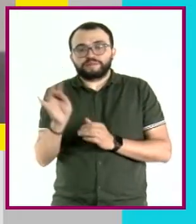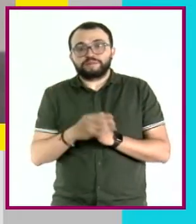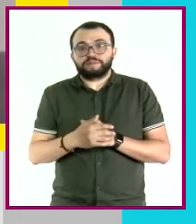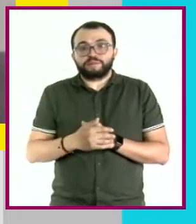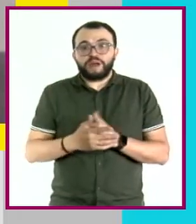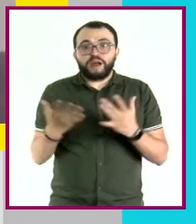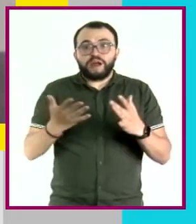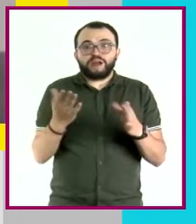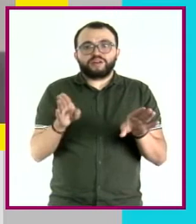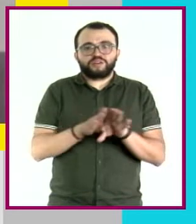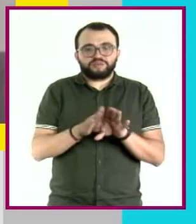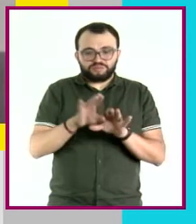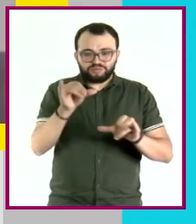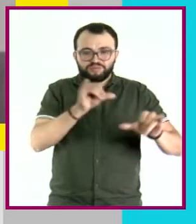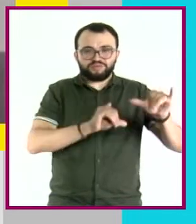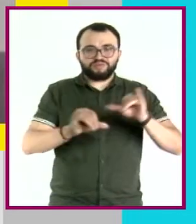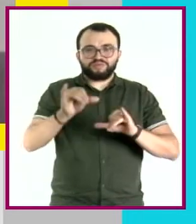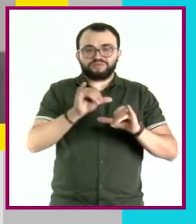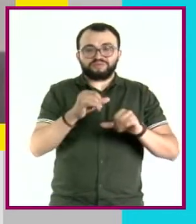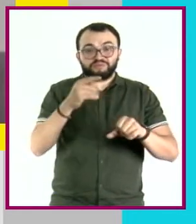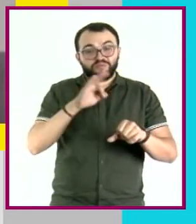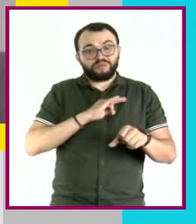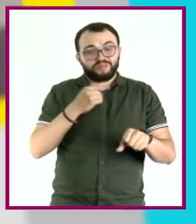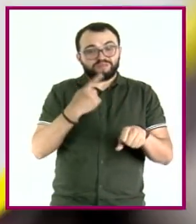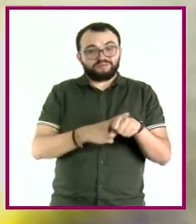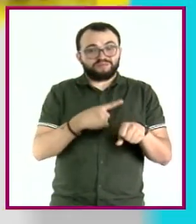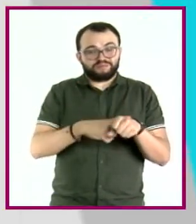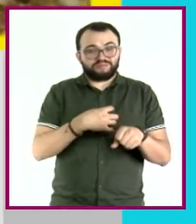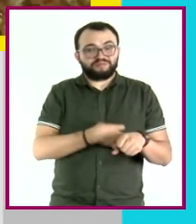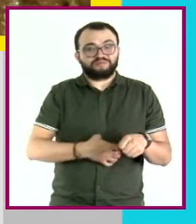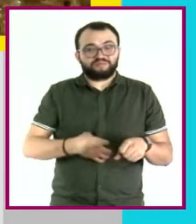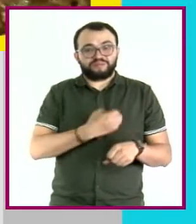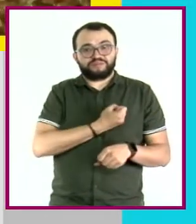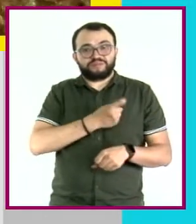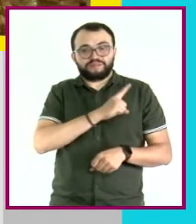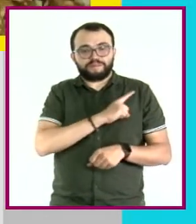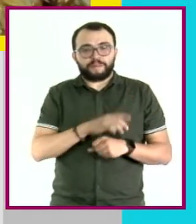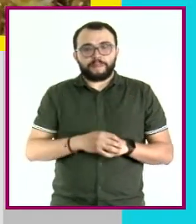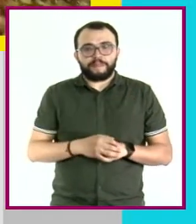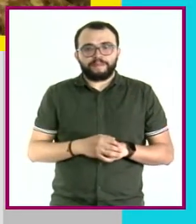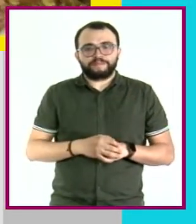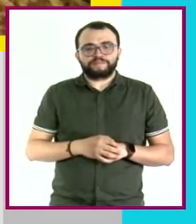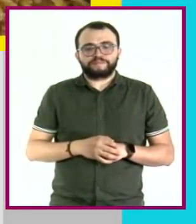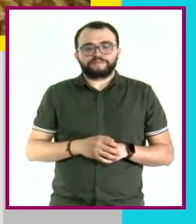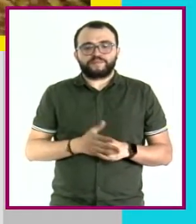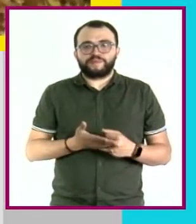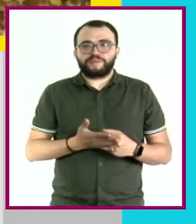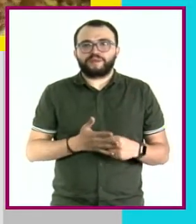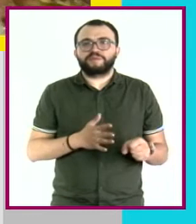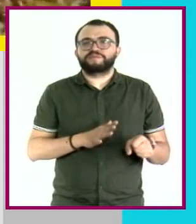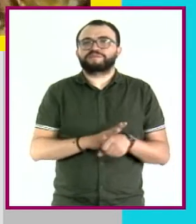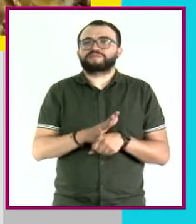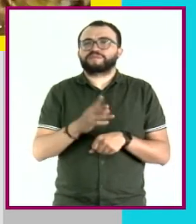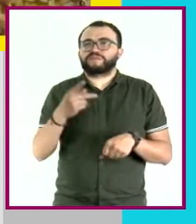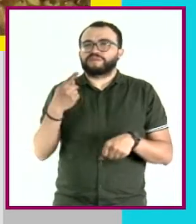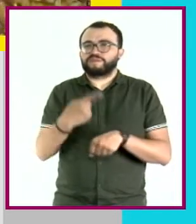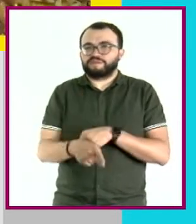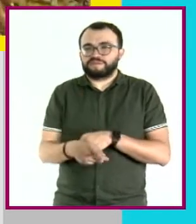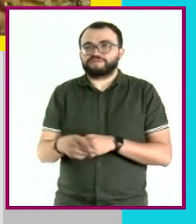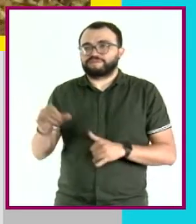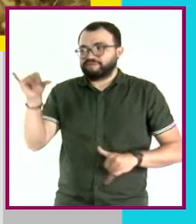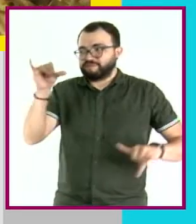sustancias tóxicas que pueden ser dañinas para la salud. Ok, las consecuencias es que se producen sustancias